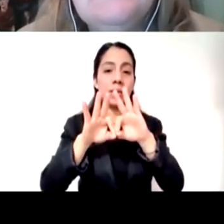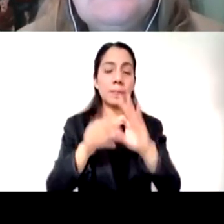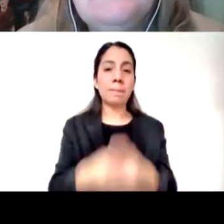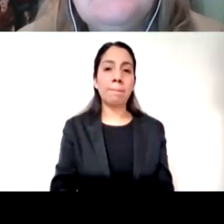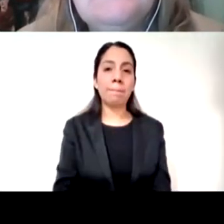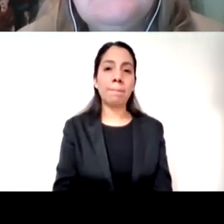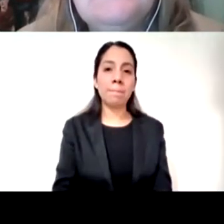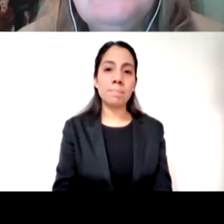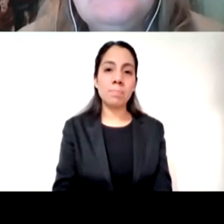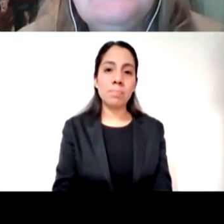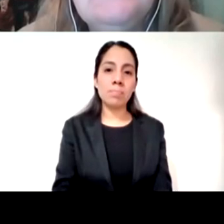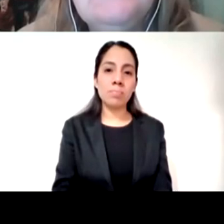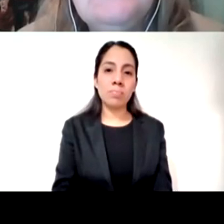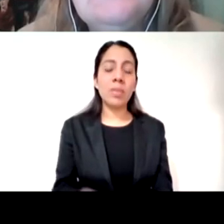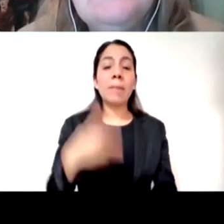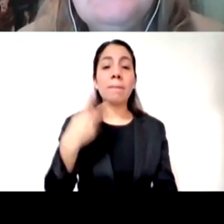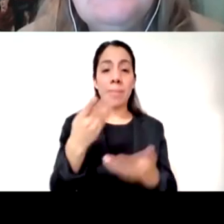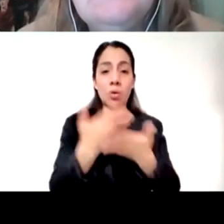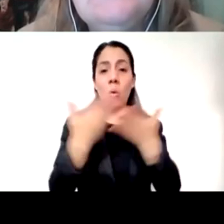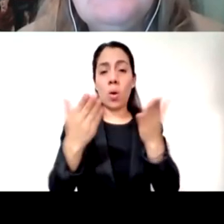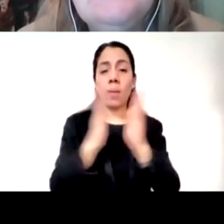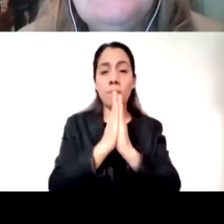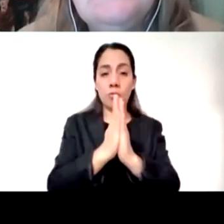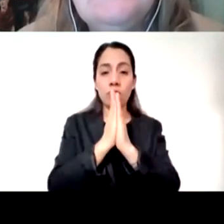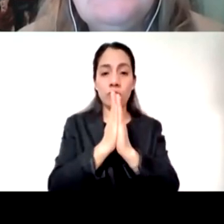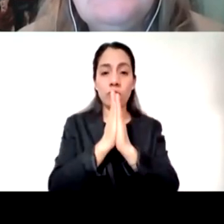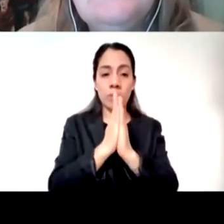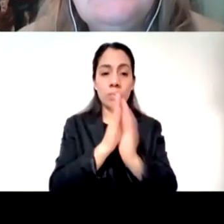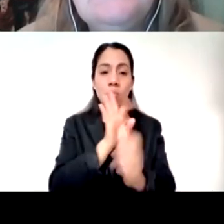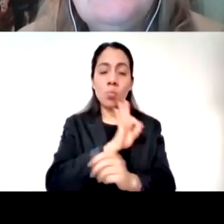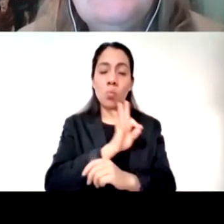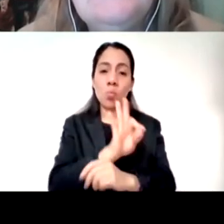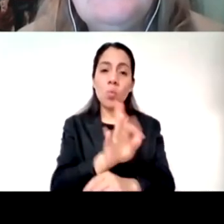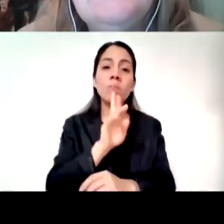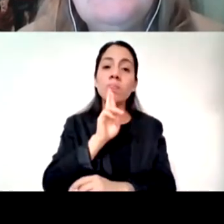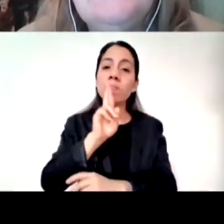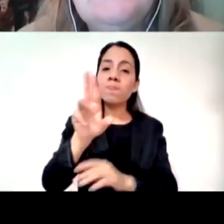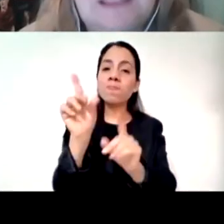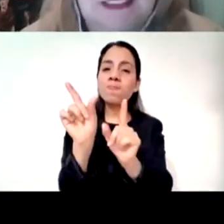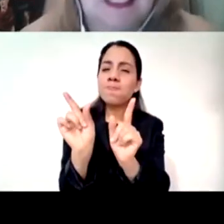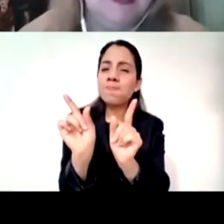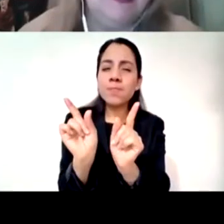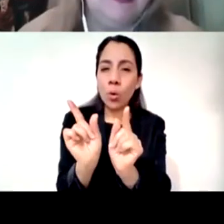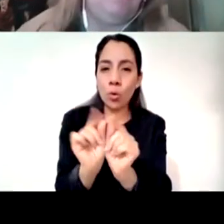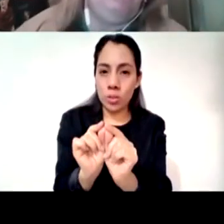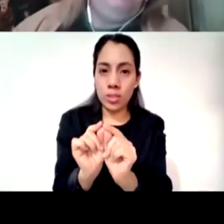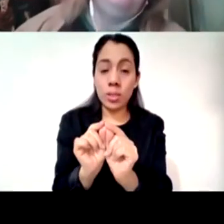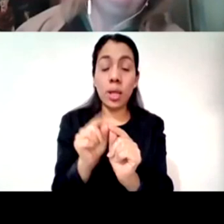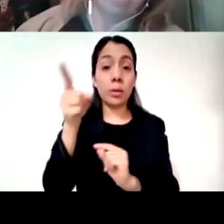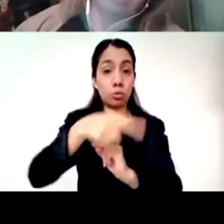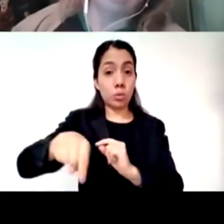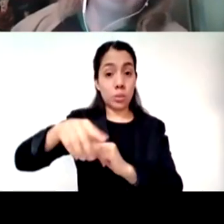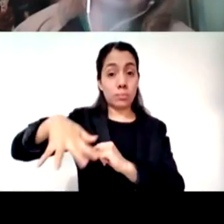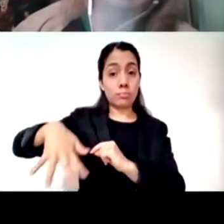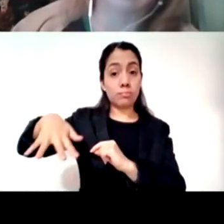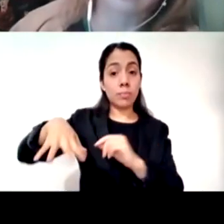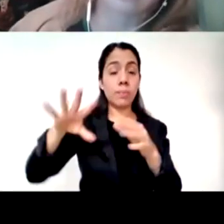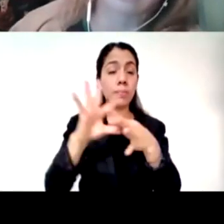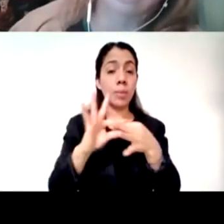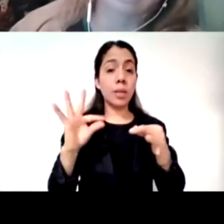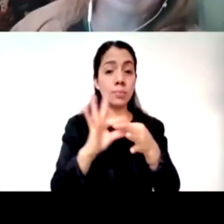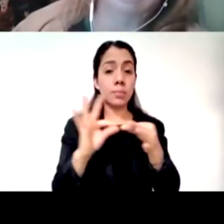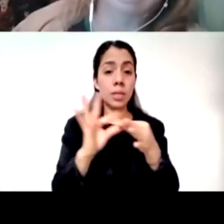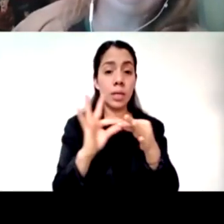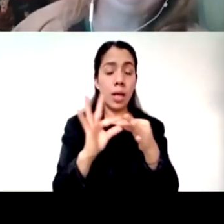pedir ahora sí una respuesta muy corta y las quiero conectar con lo que nos ha llegado que es bien interesante por parte